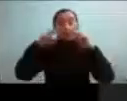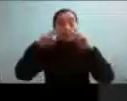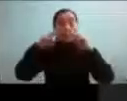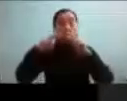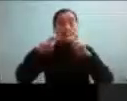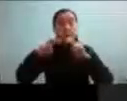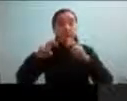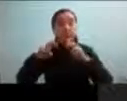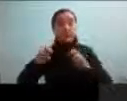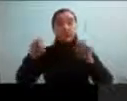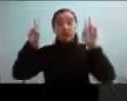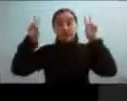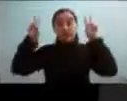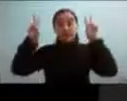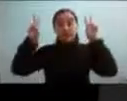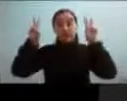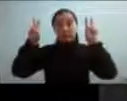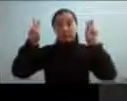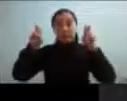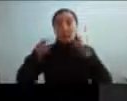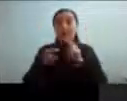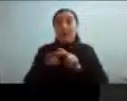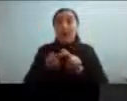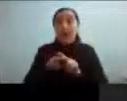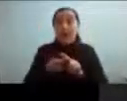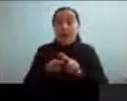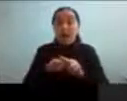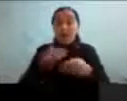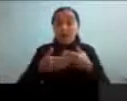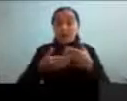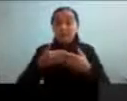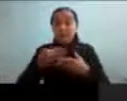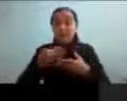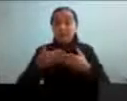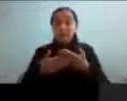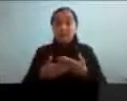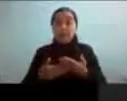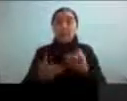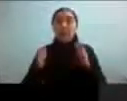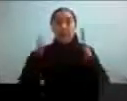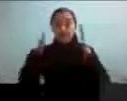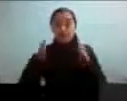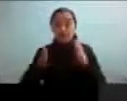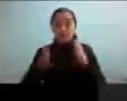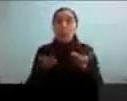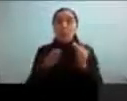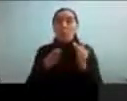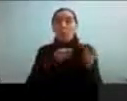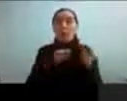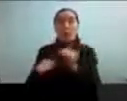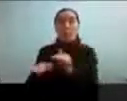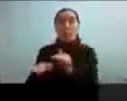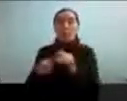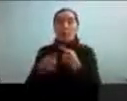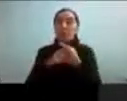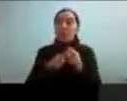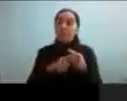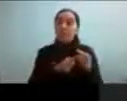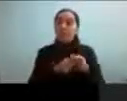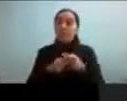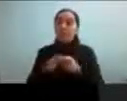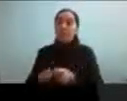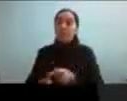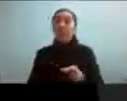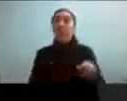lo que tiene que ver con el hacer y en el en caso y de cómo apoyar a distintos adultos en el espectro